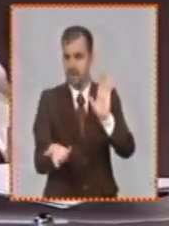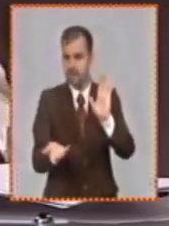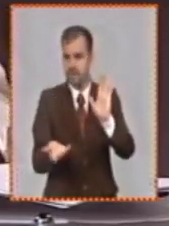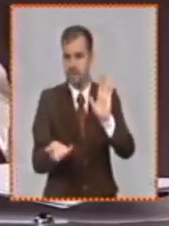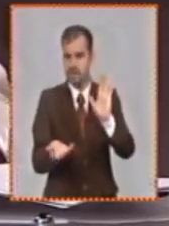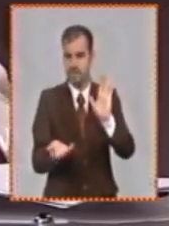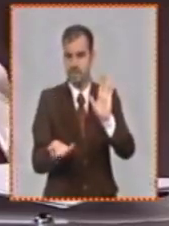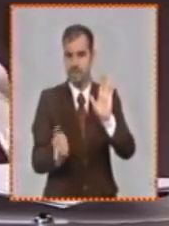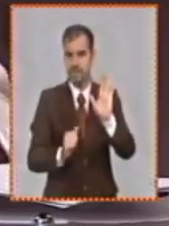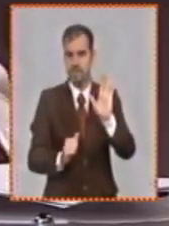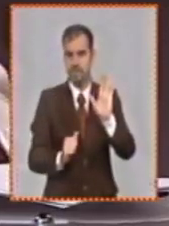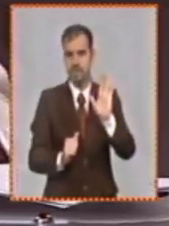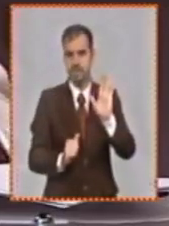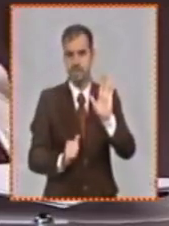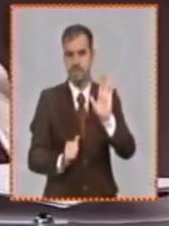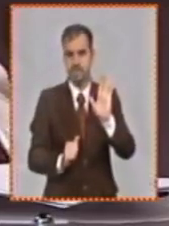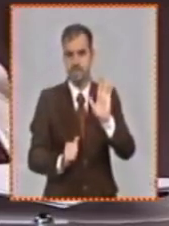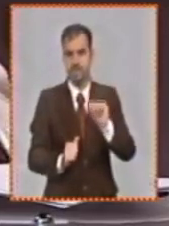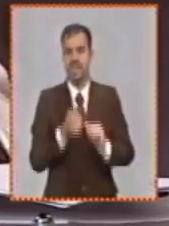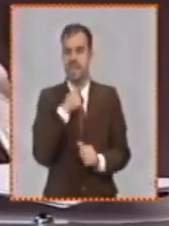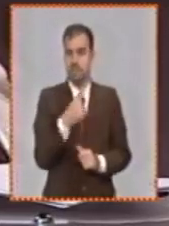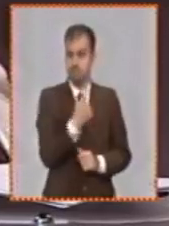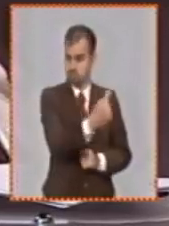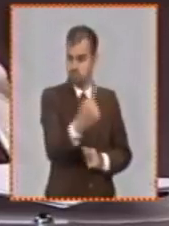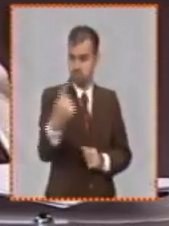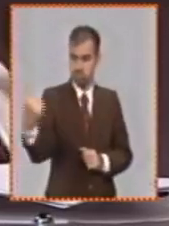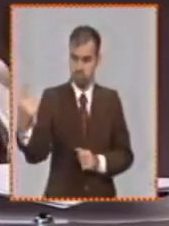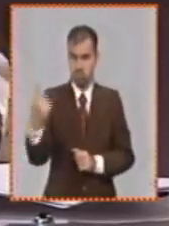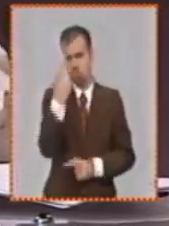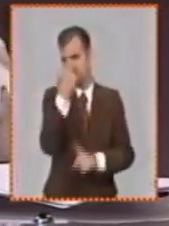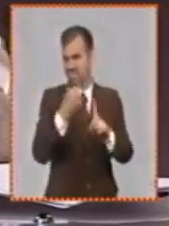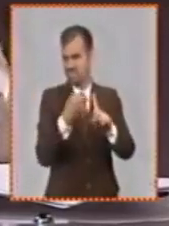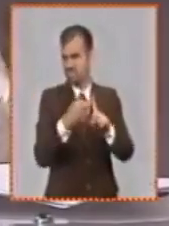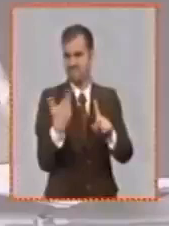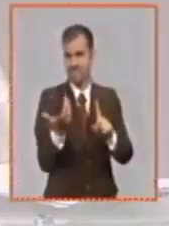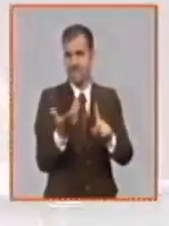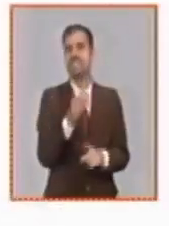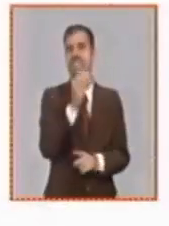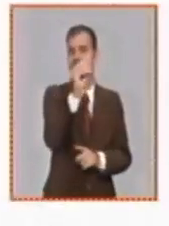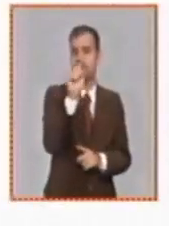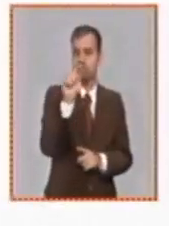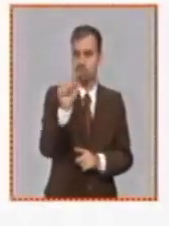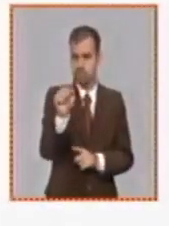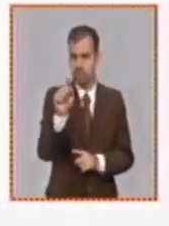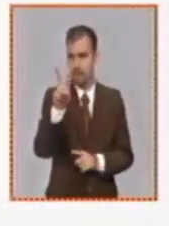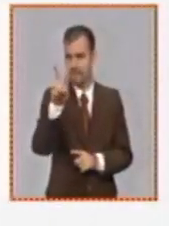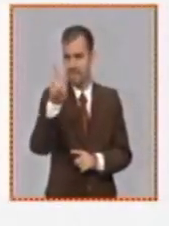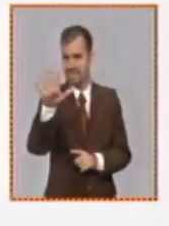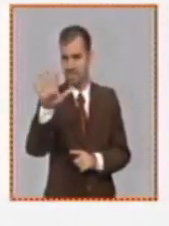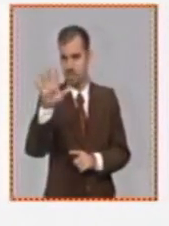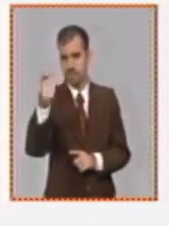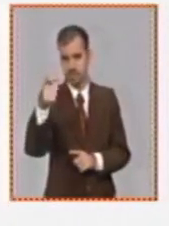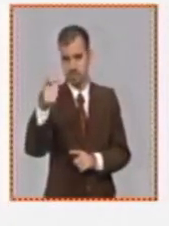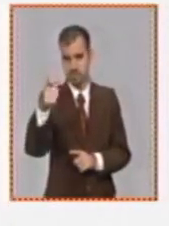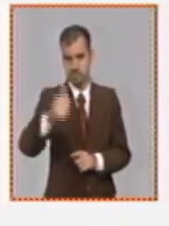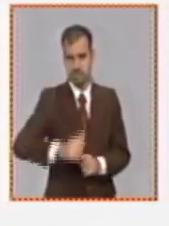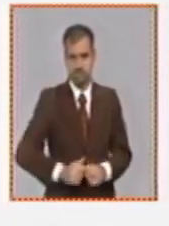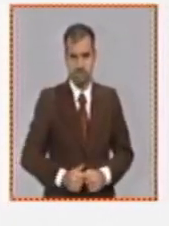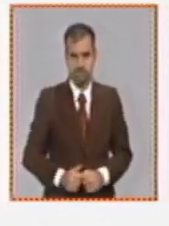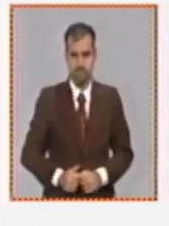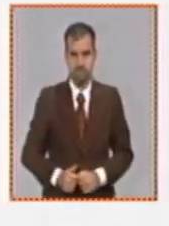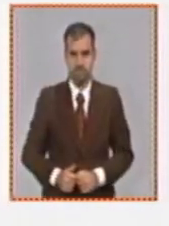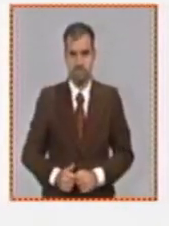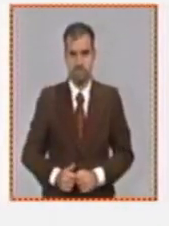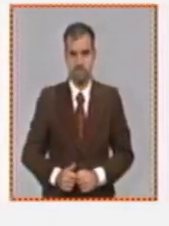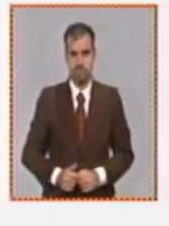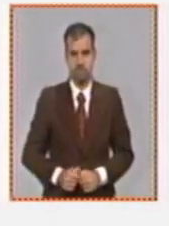generalizada en su aplicación preveía que por pasajero kilómetro se aplicara 0.25 pesos y